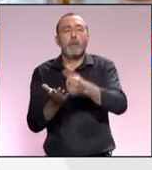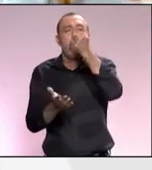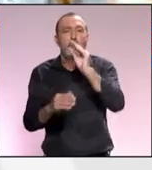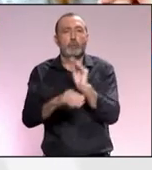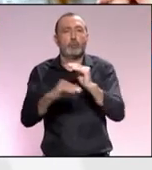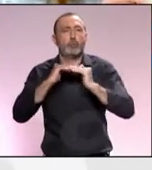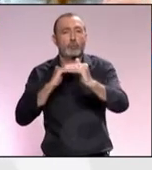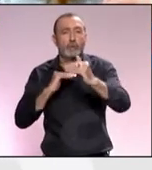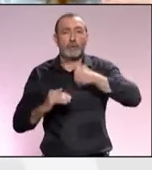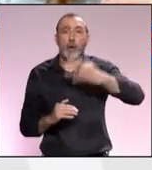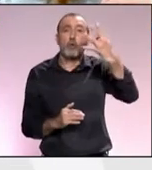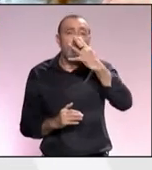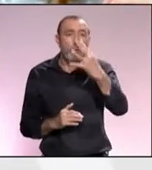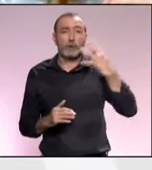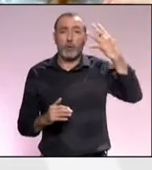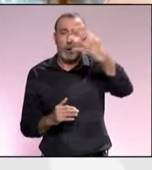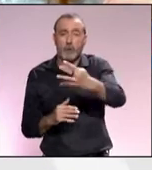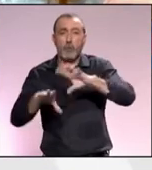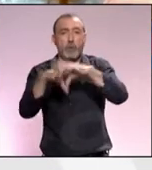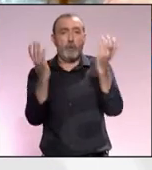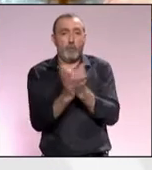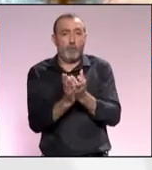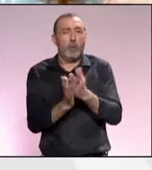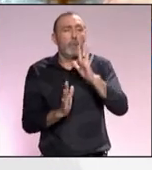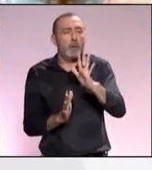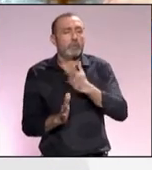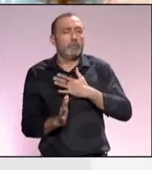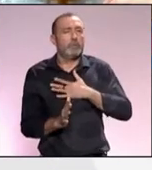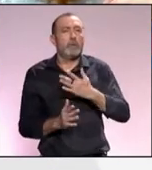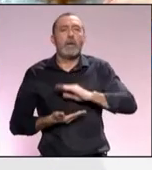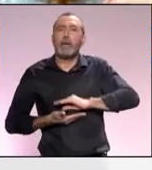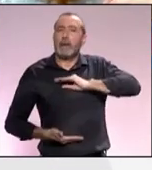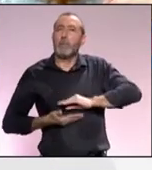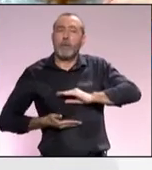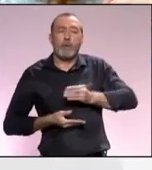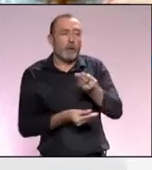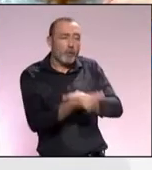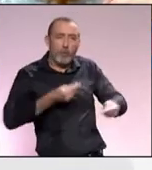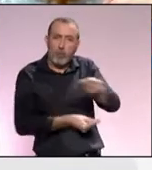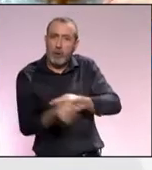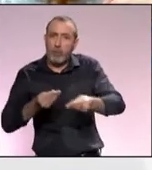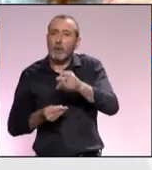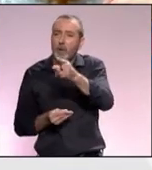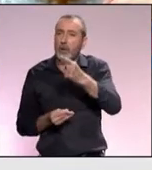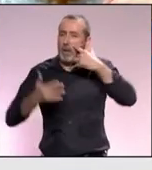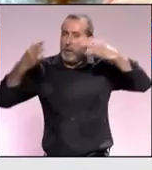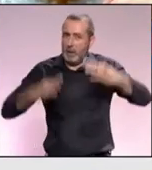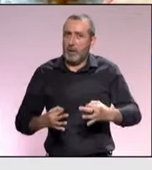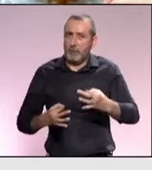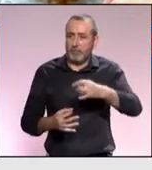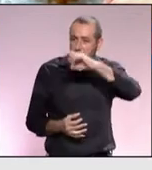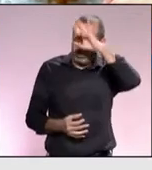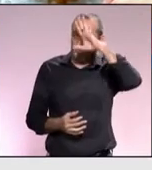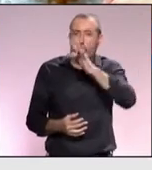global más sostenible por el cuarto año consecutivo pero sobre todo fue nuestra capacidad colaborativa fue lo que realmente